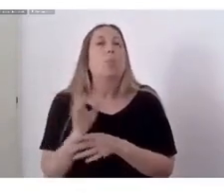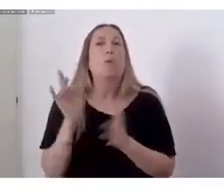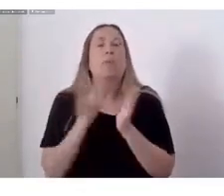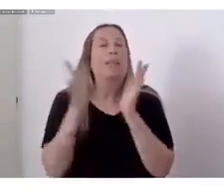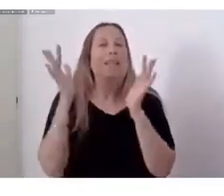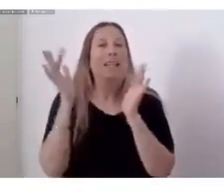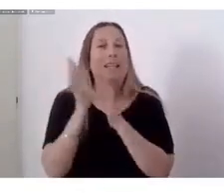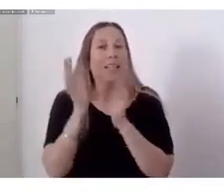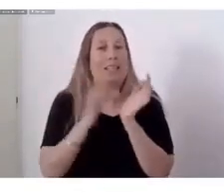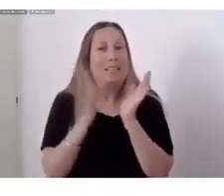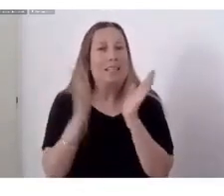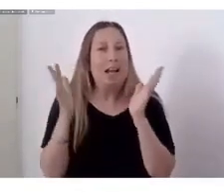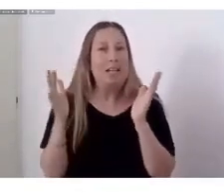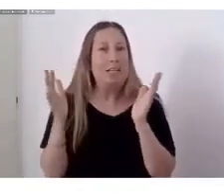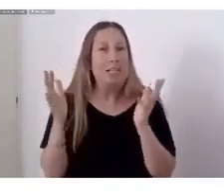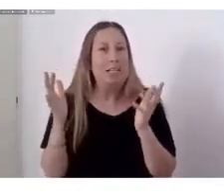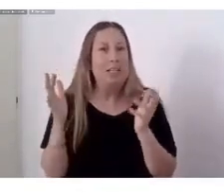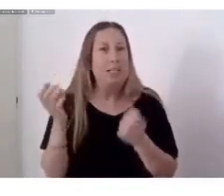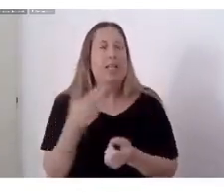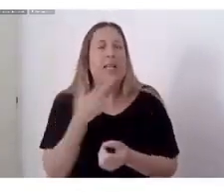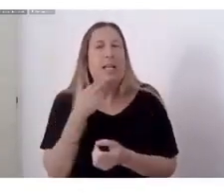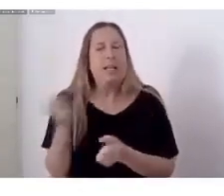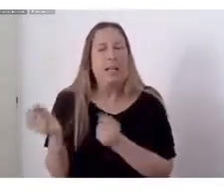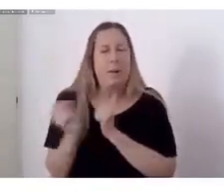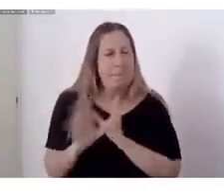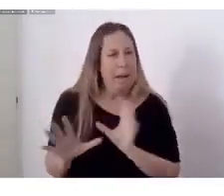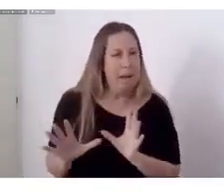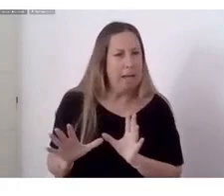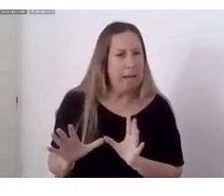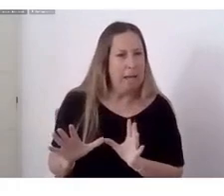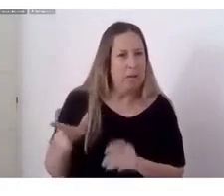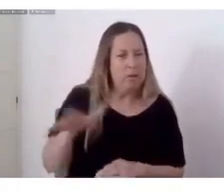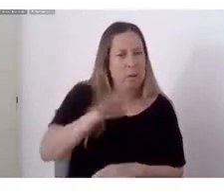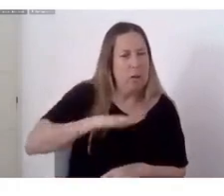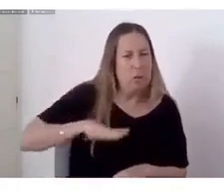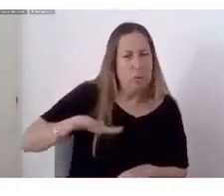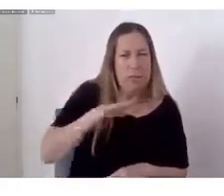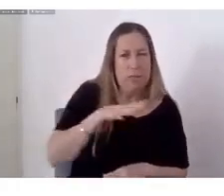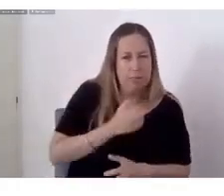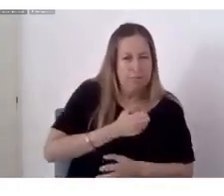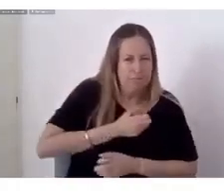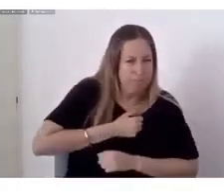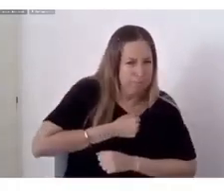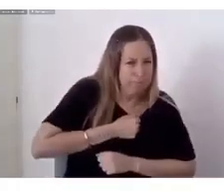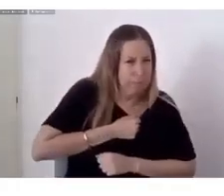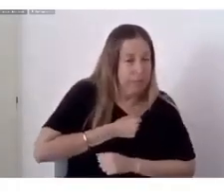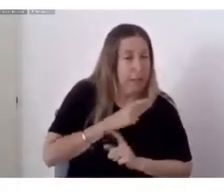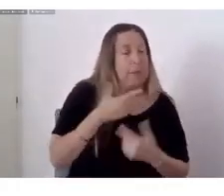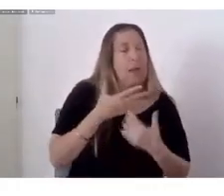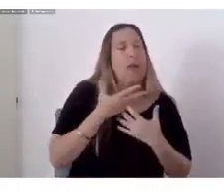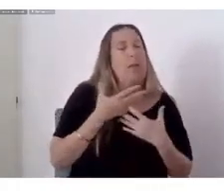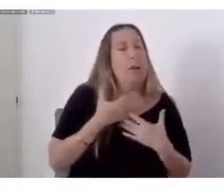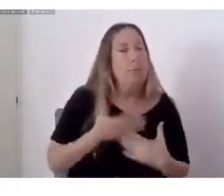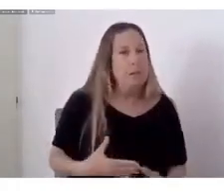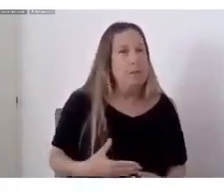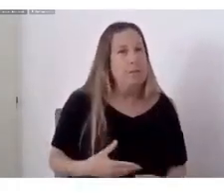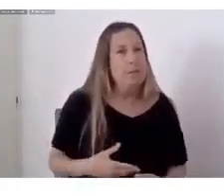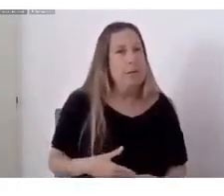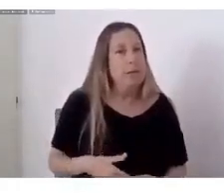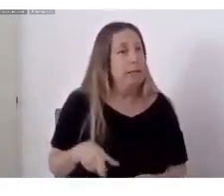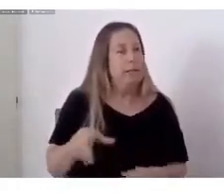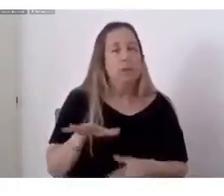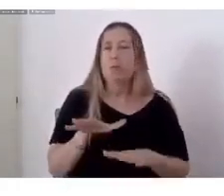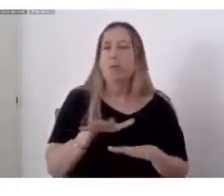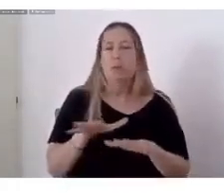Absorvemos la energía Entonces con una comunidad Reprimida Y deprimida No es un tiempo fácil